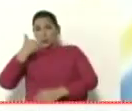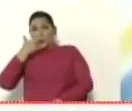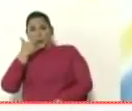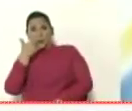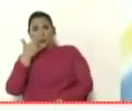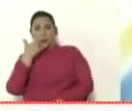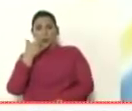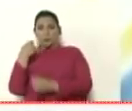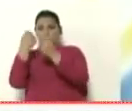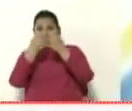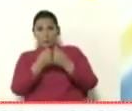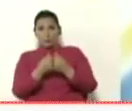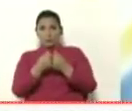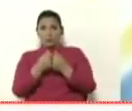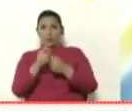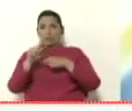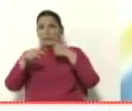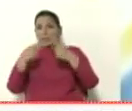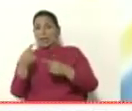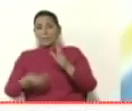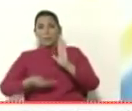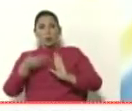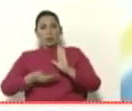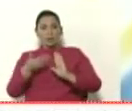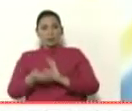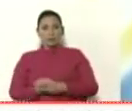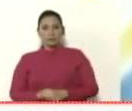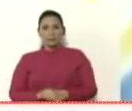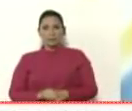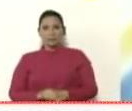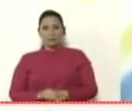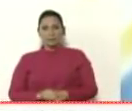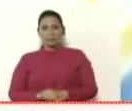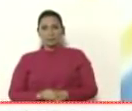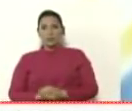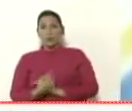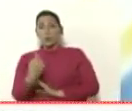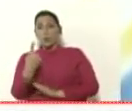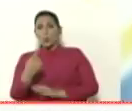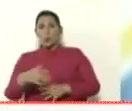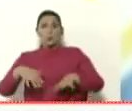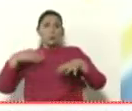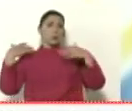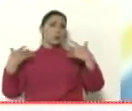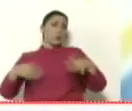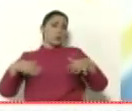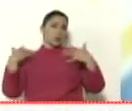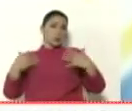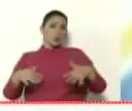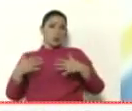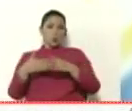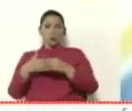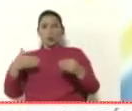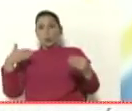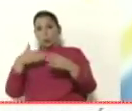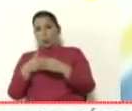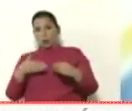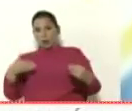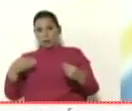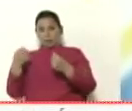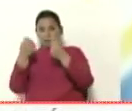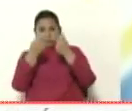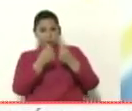y aquí viene algo muy importante y una alta suma de dólares en